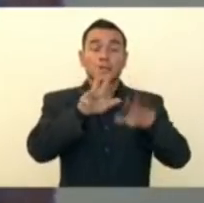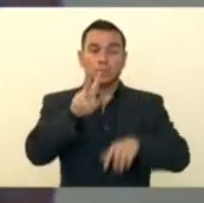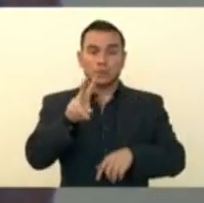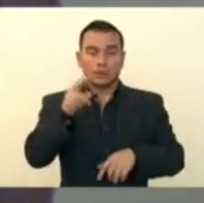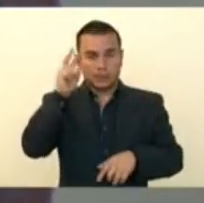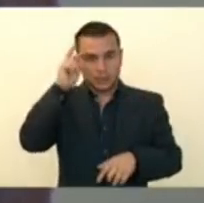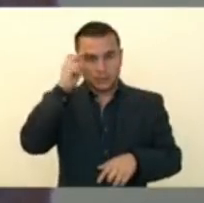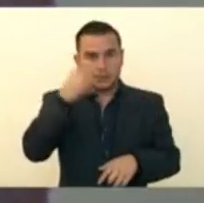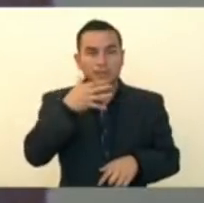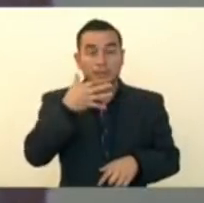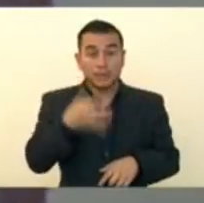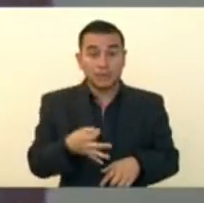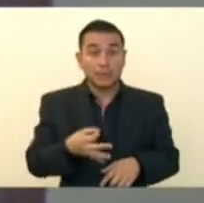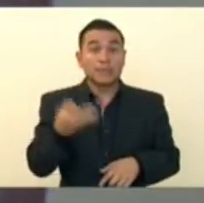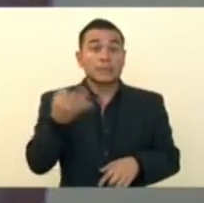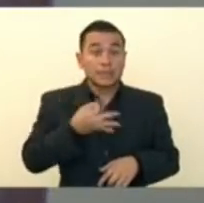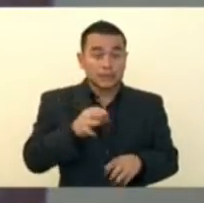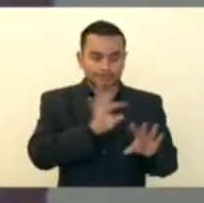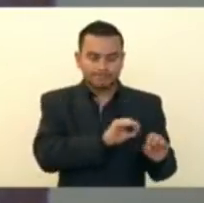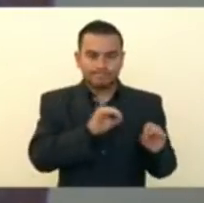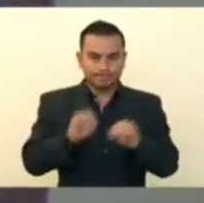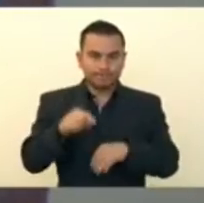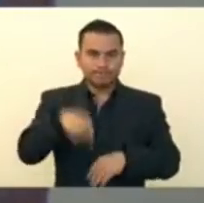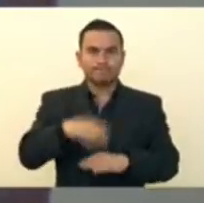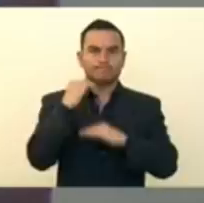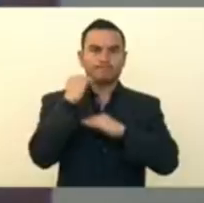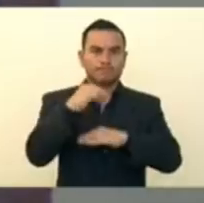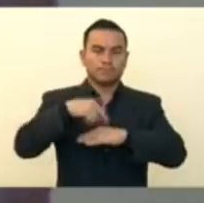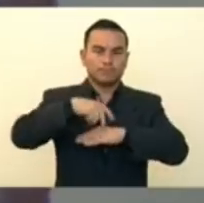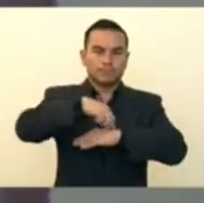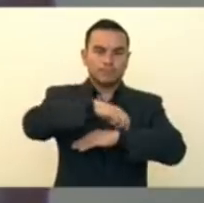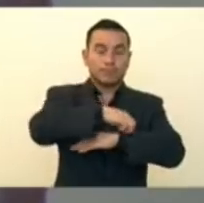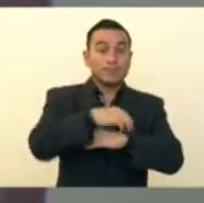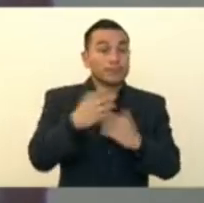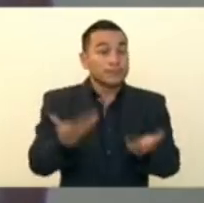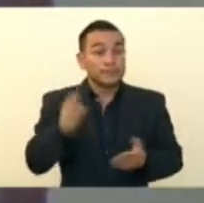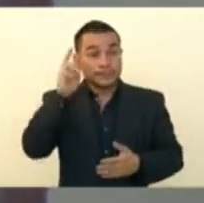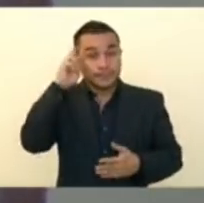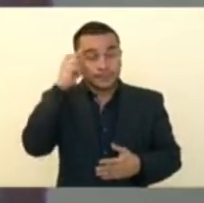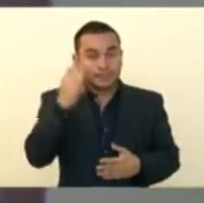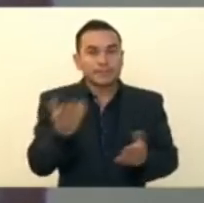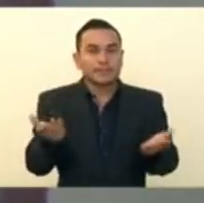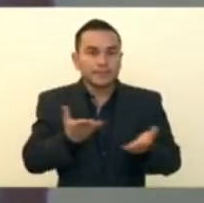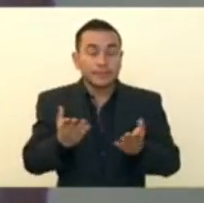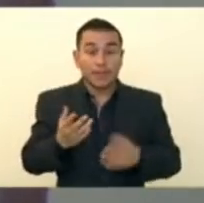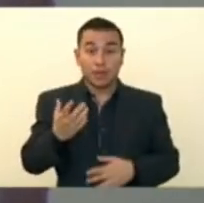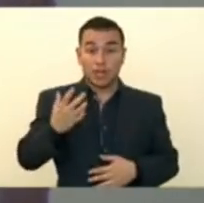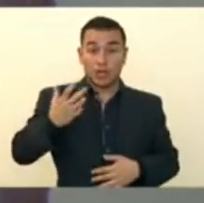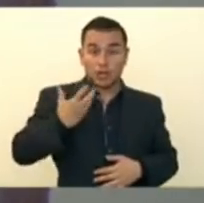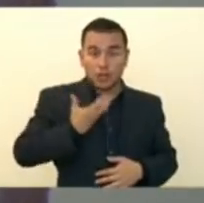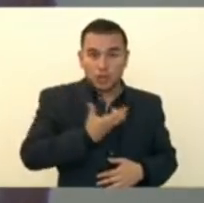solo por esperar tener el mecanismo. Sin embargo, lo que se va a hacer es que a todos